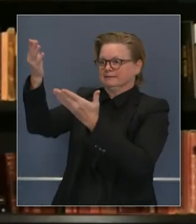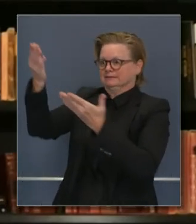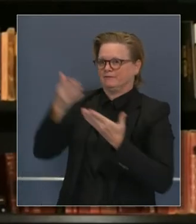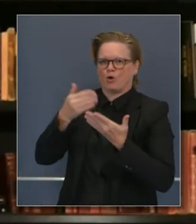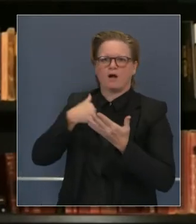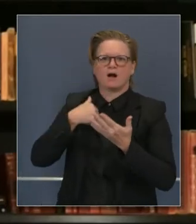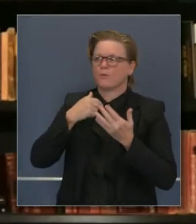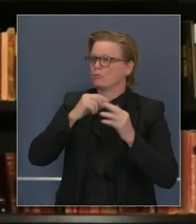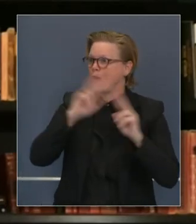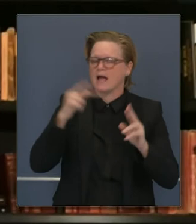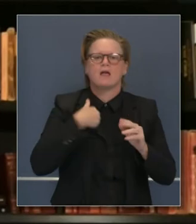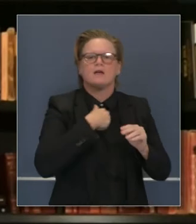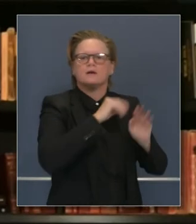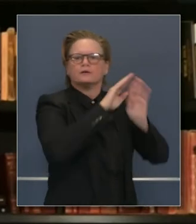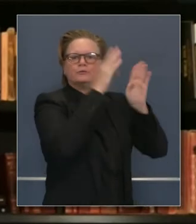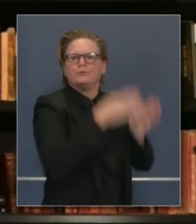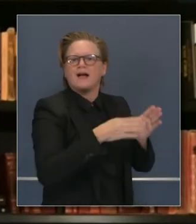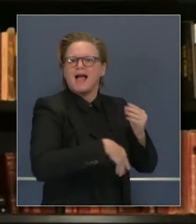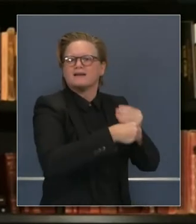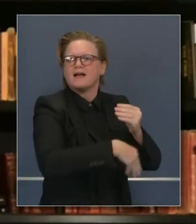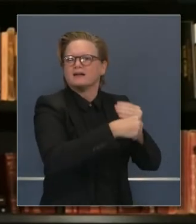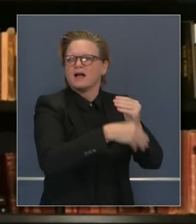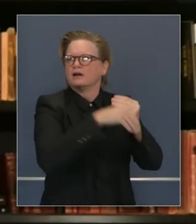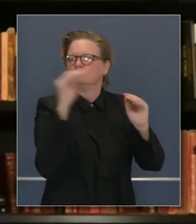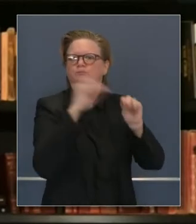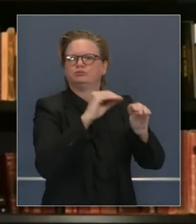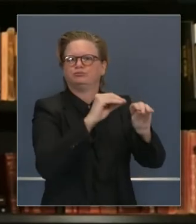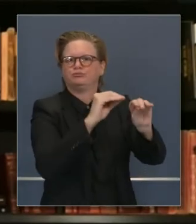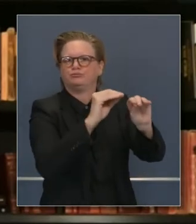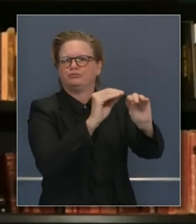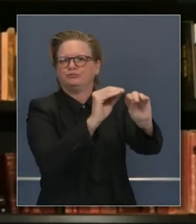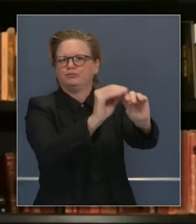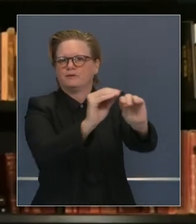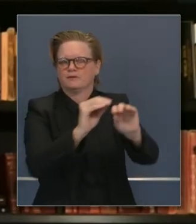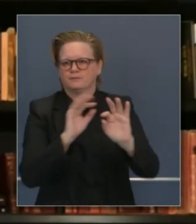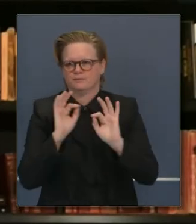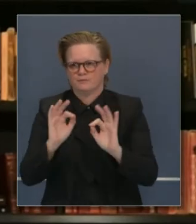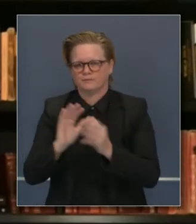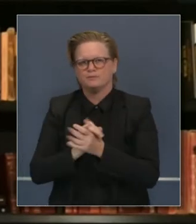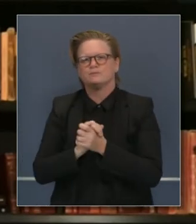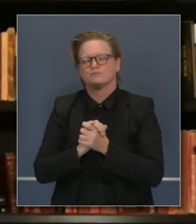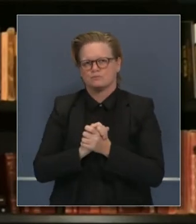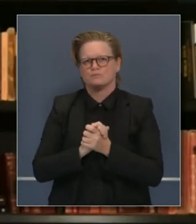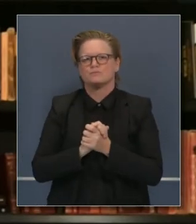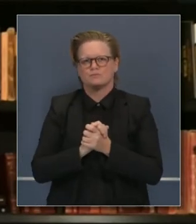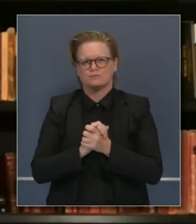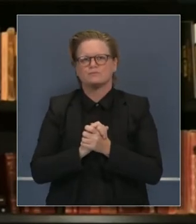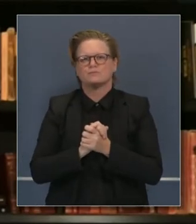unidades adicionales de almacenaje. Como digo, llegarán dentro de un mes, mes y medio.